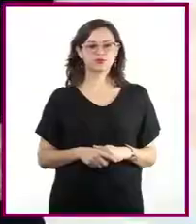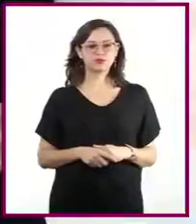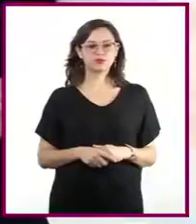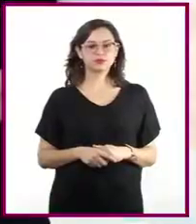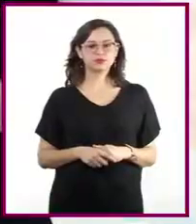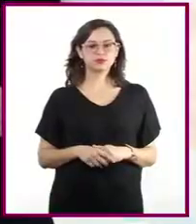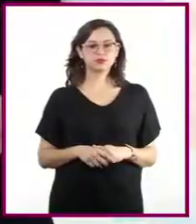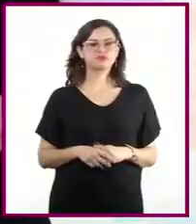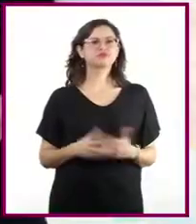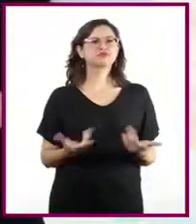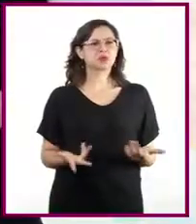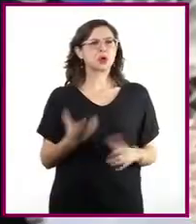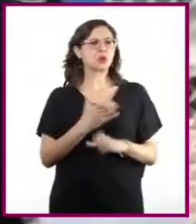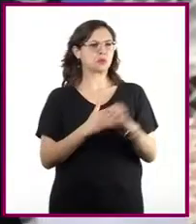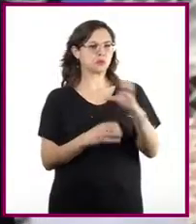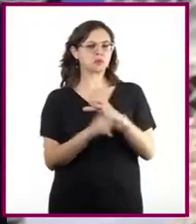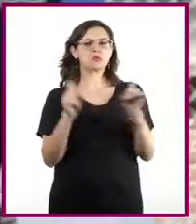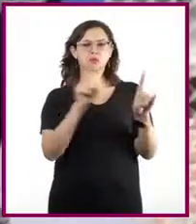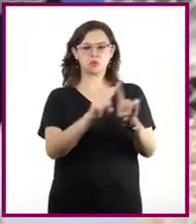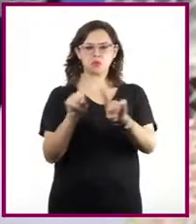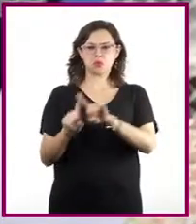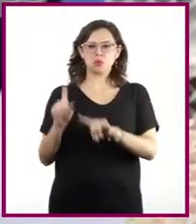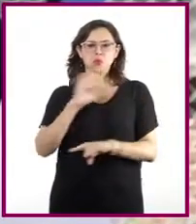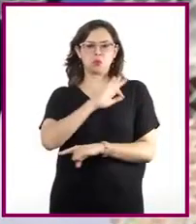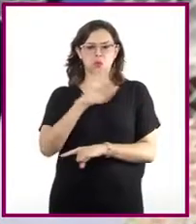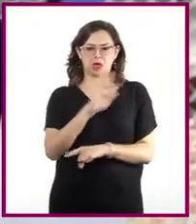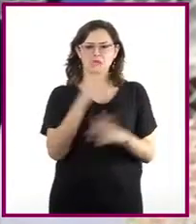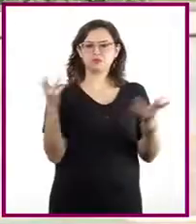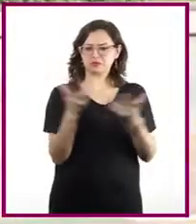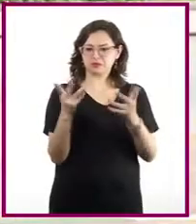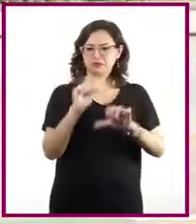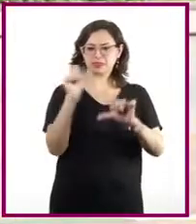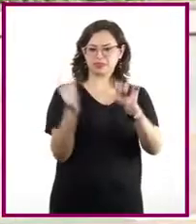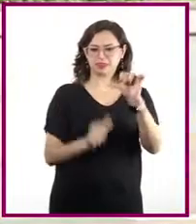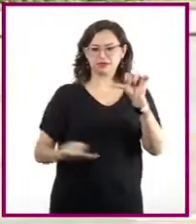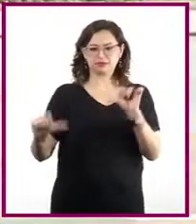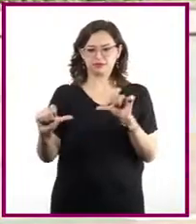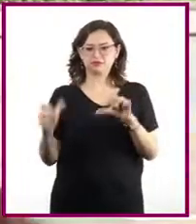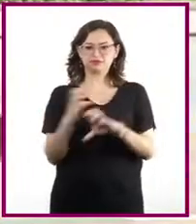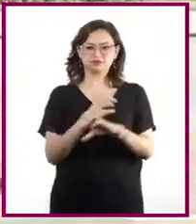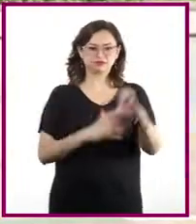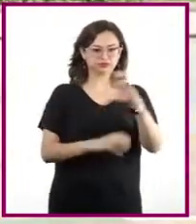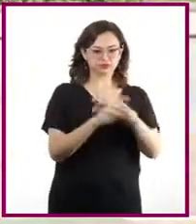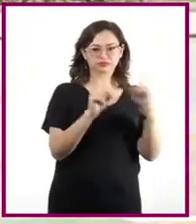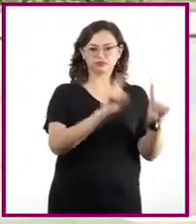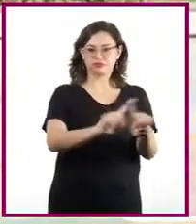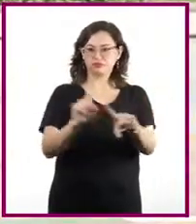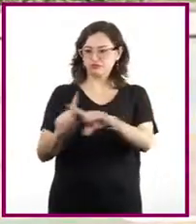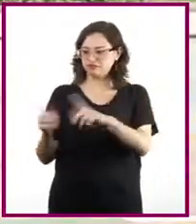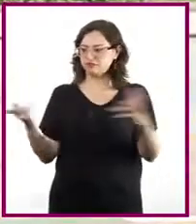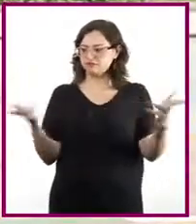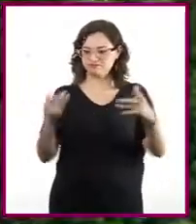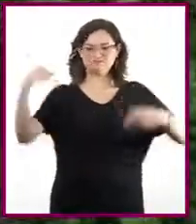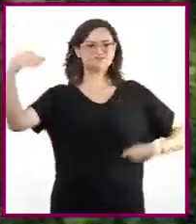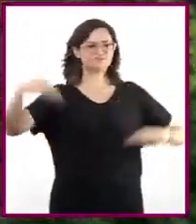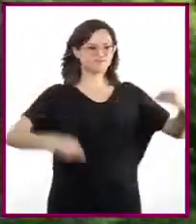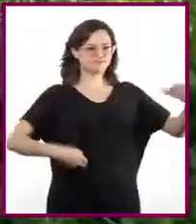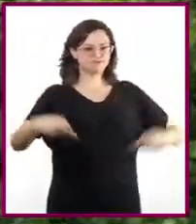Hay varias cosas que nos pueden servir para realizar una composición artística. Juntemos objetos para realizar una obra.